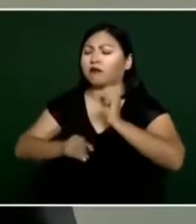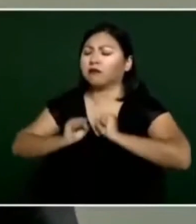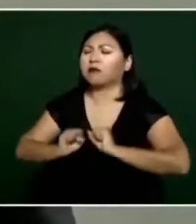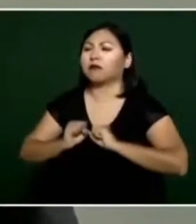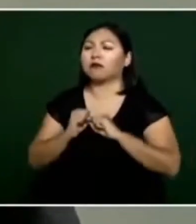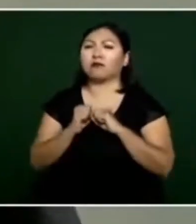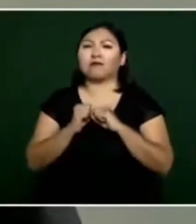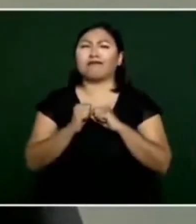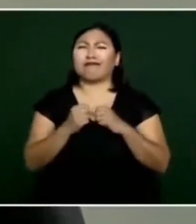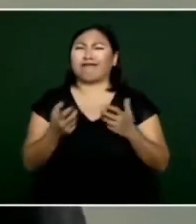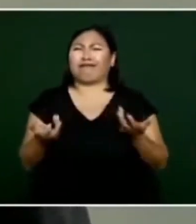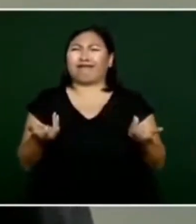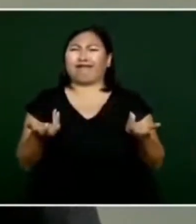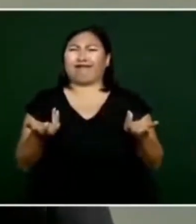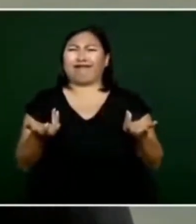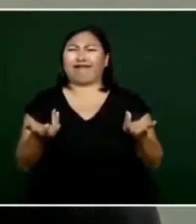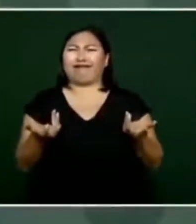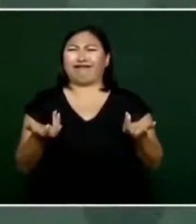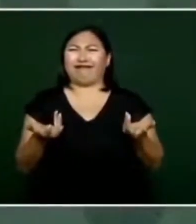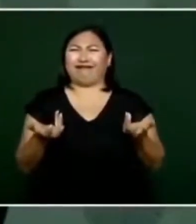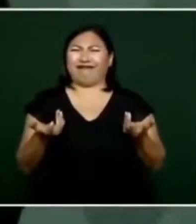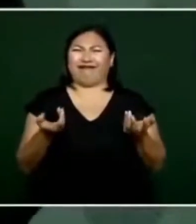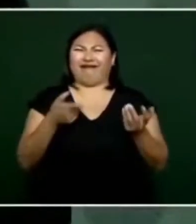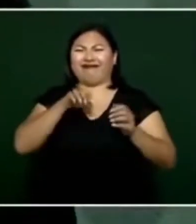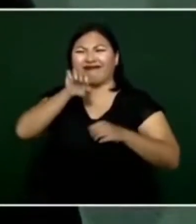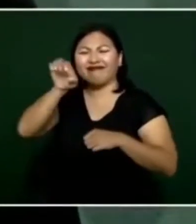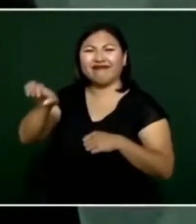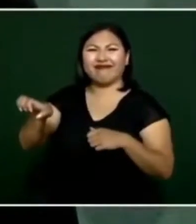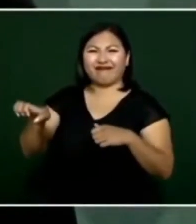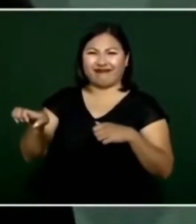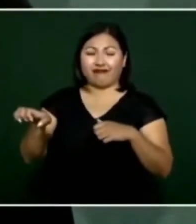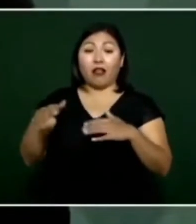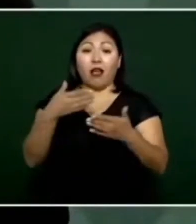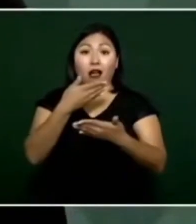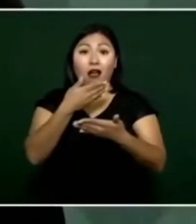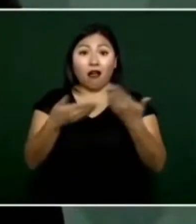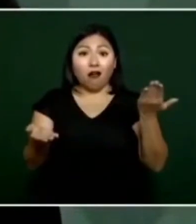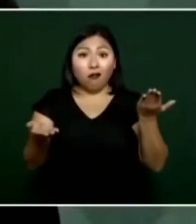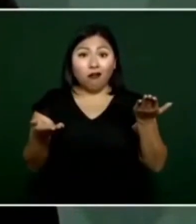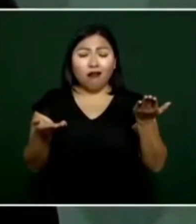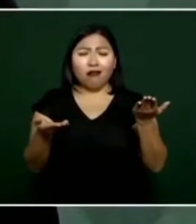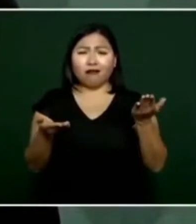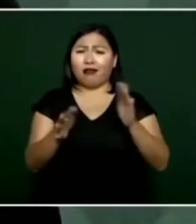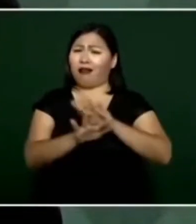pero ya no ya eso ya no ya no funciona